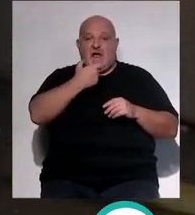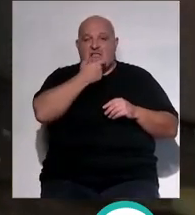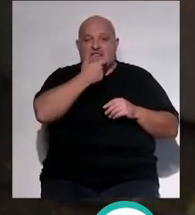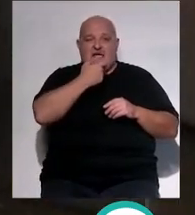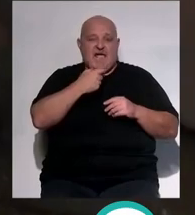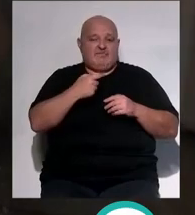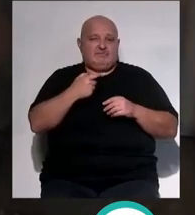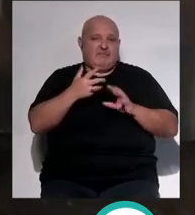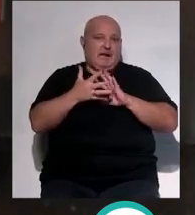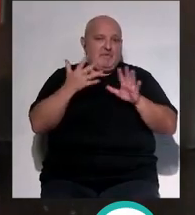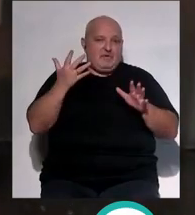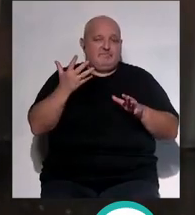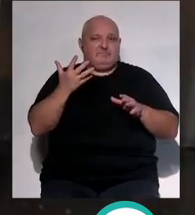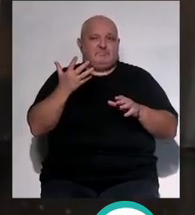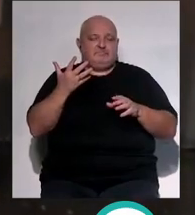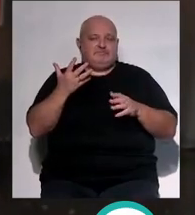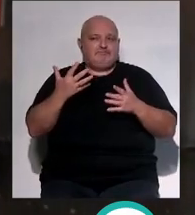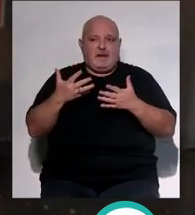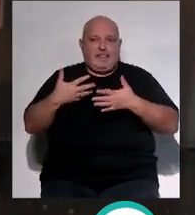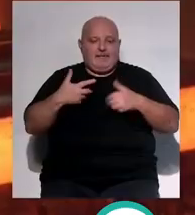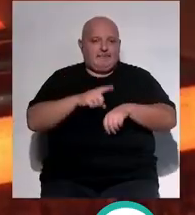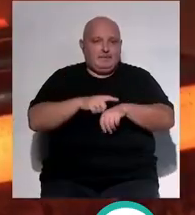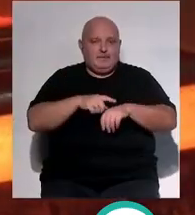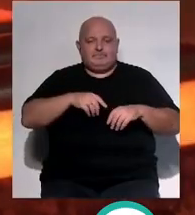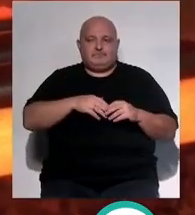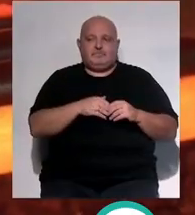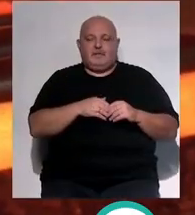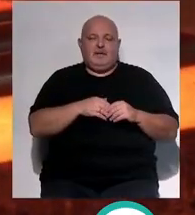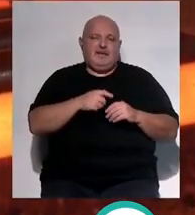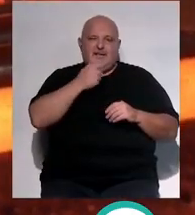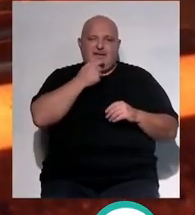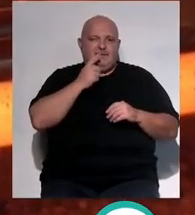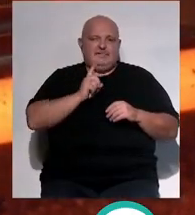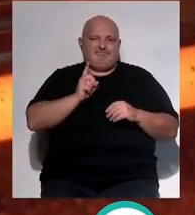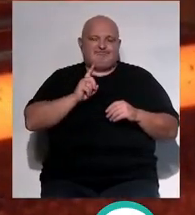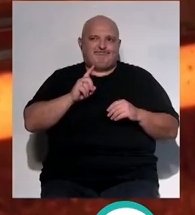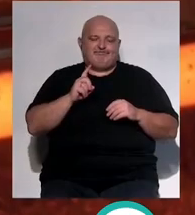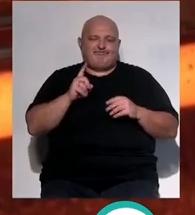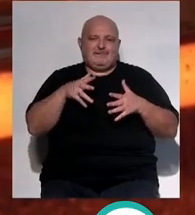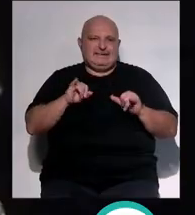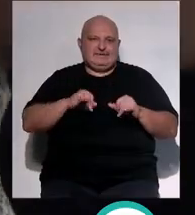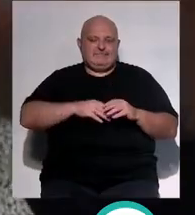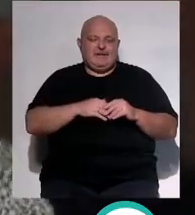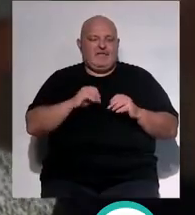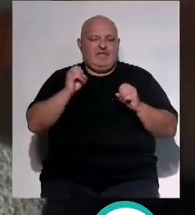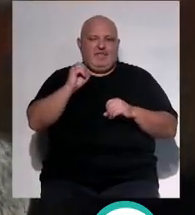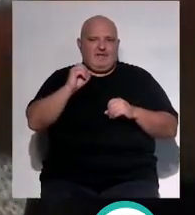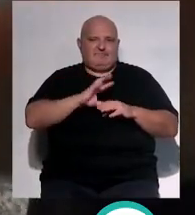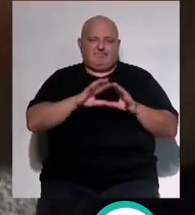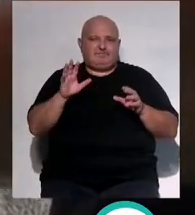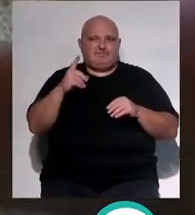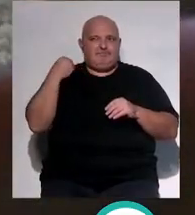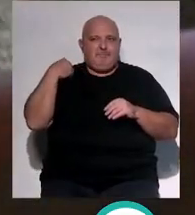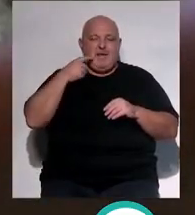las galletas es algo rápido es socorrido no no aporta nada ninguna cero no me